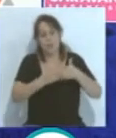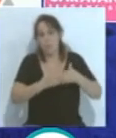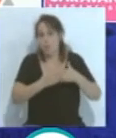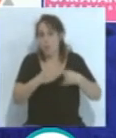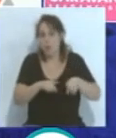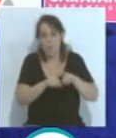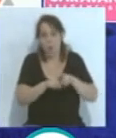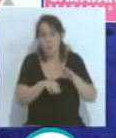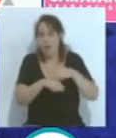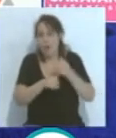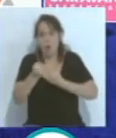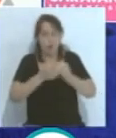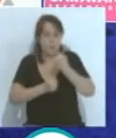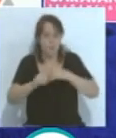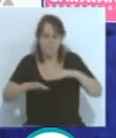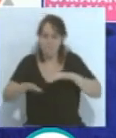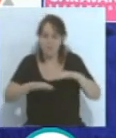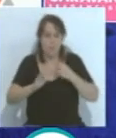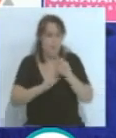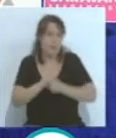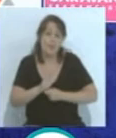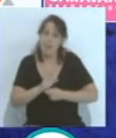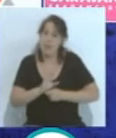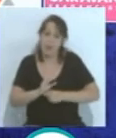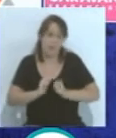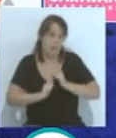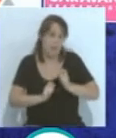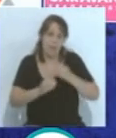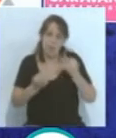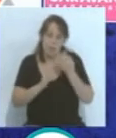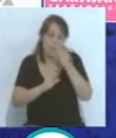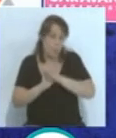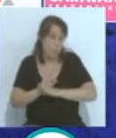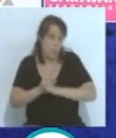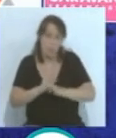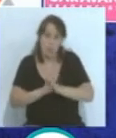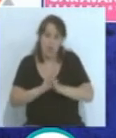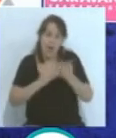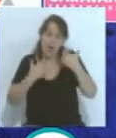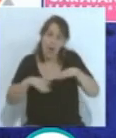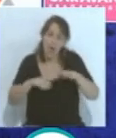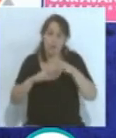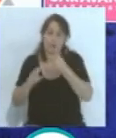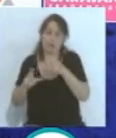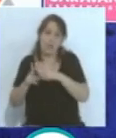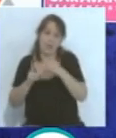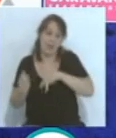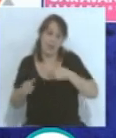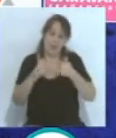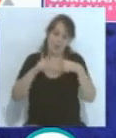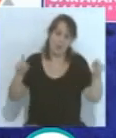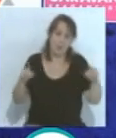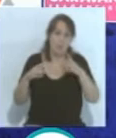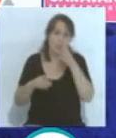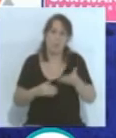de nuevo la economía y que había que poner todas las medidas, seguir una serie de protocolos, aunque fueran diferentes a la de la sociedad en general, porque lo